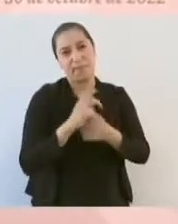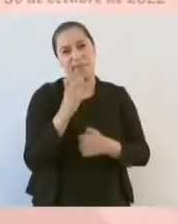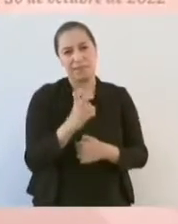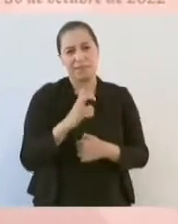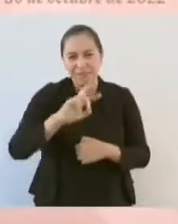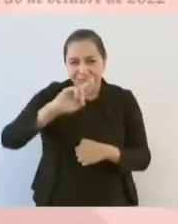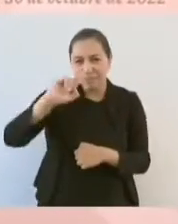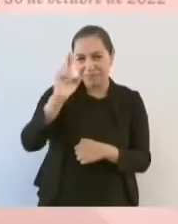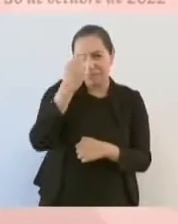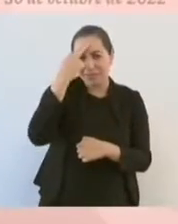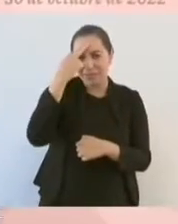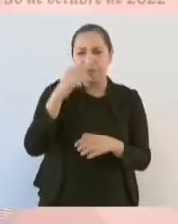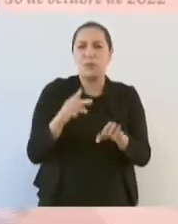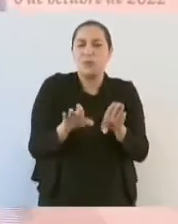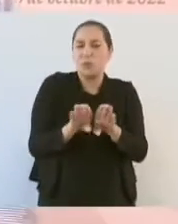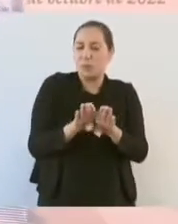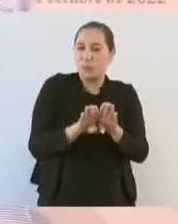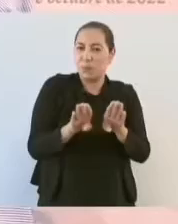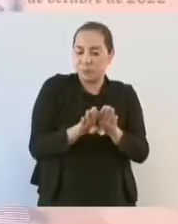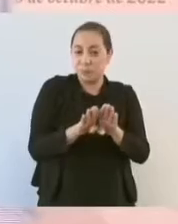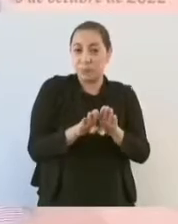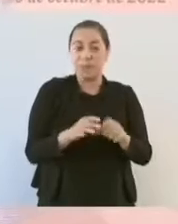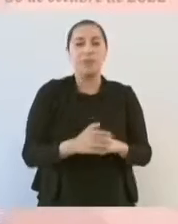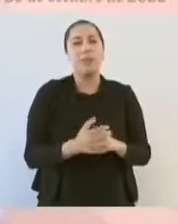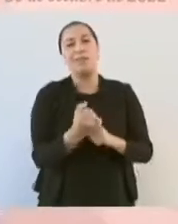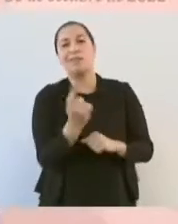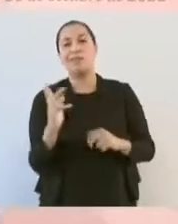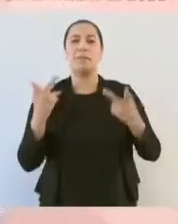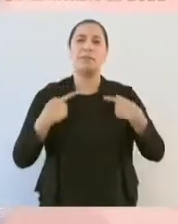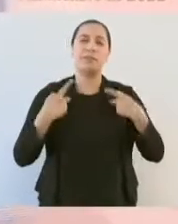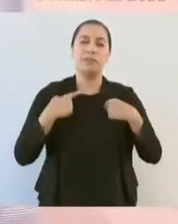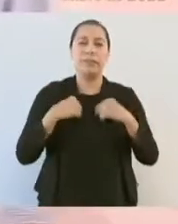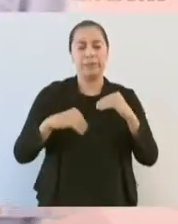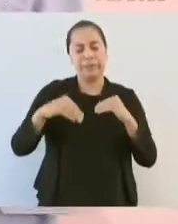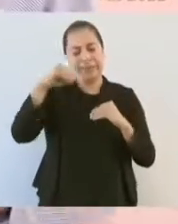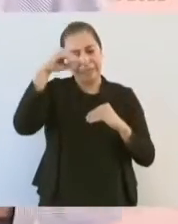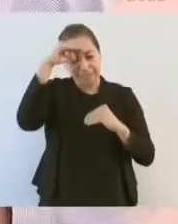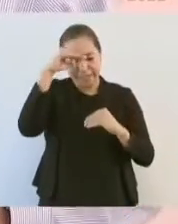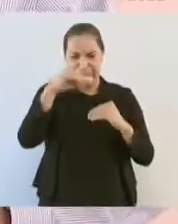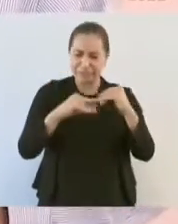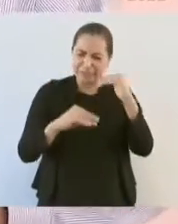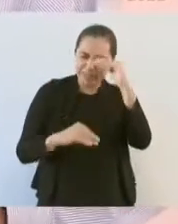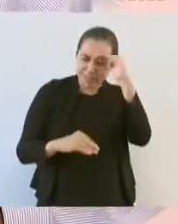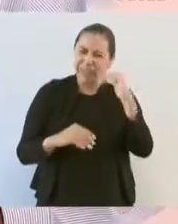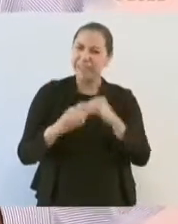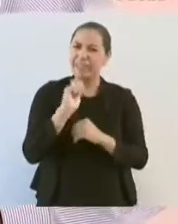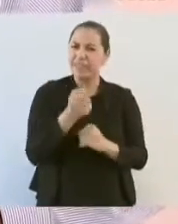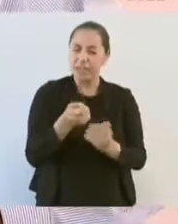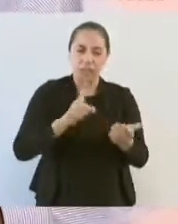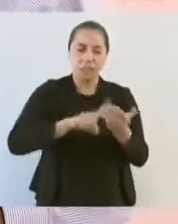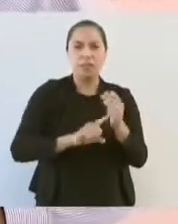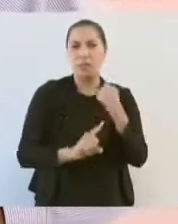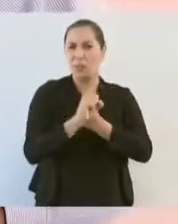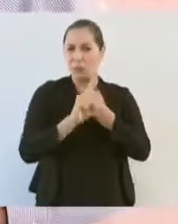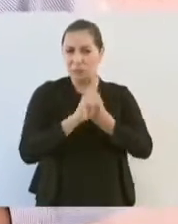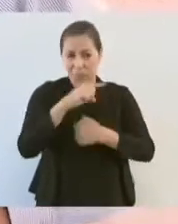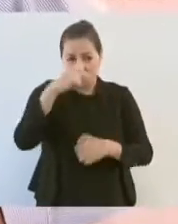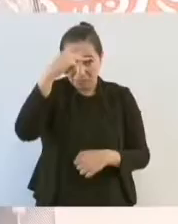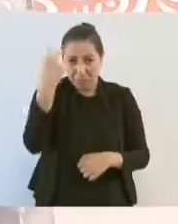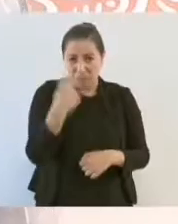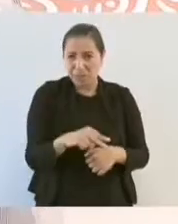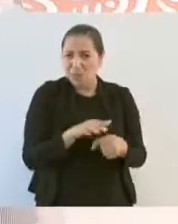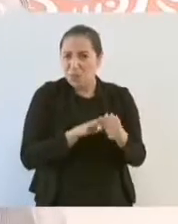nos tenían que la mayoría de la gente pensaba que los problemas de México